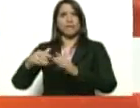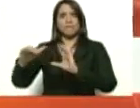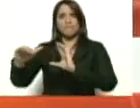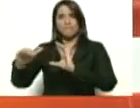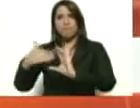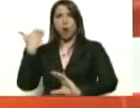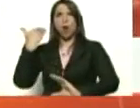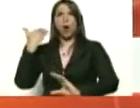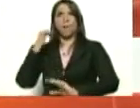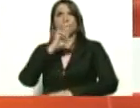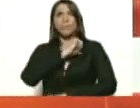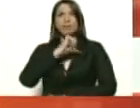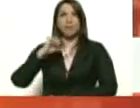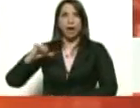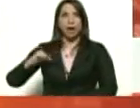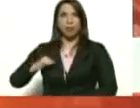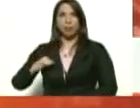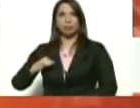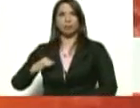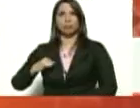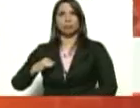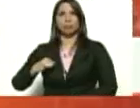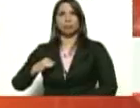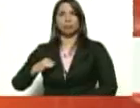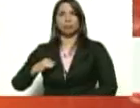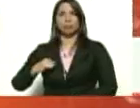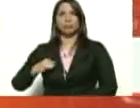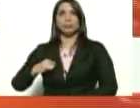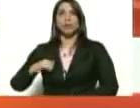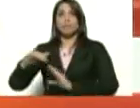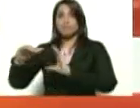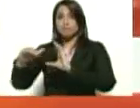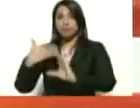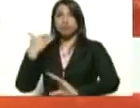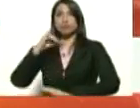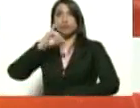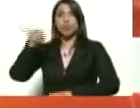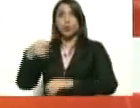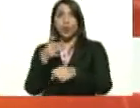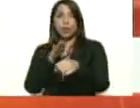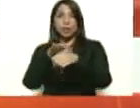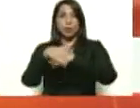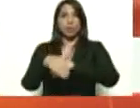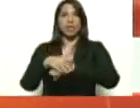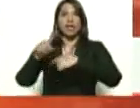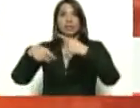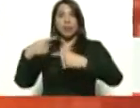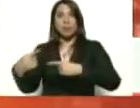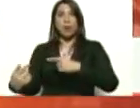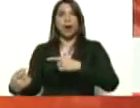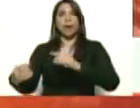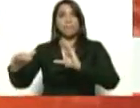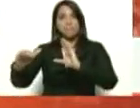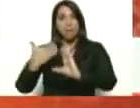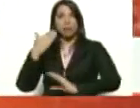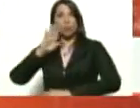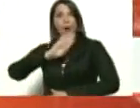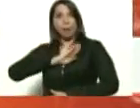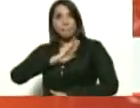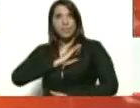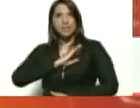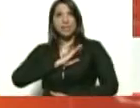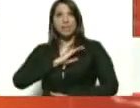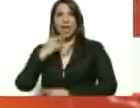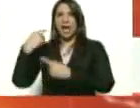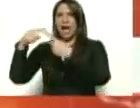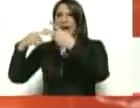en privado que recibió Jorge Rodríguez y me transmitió a mí, a aquellos que mandaron mensajes